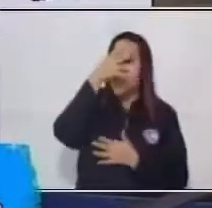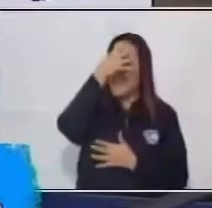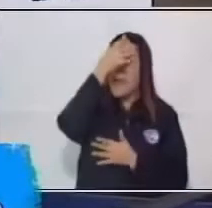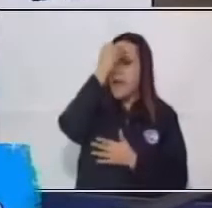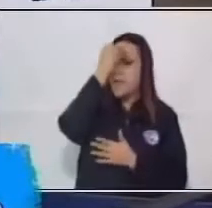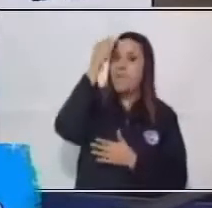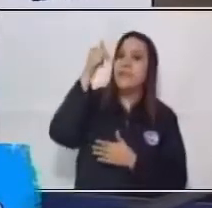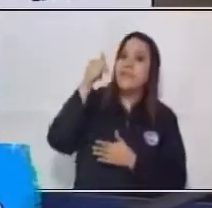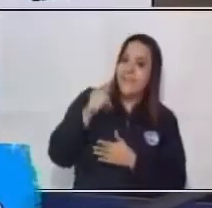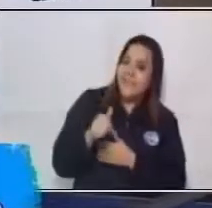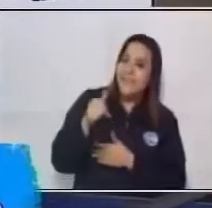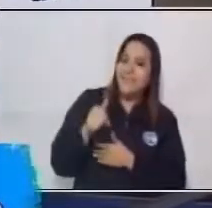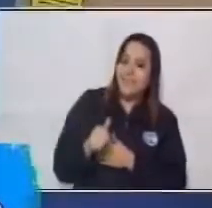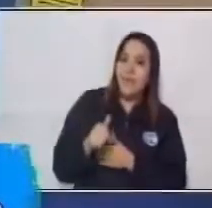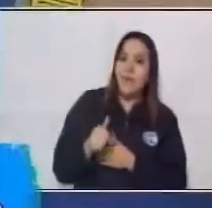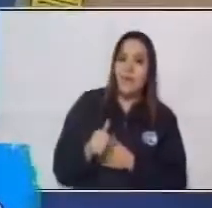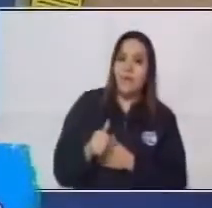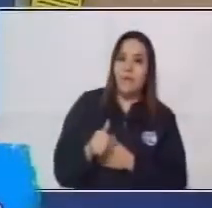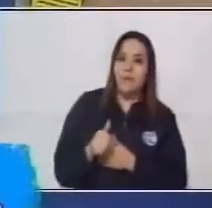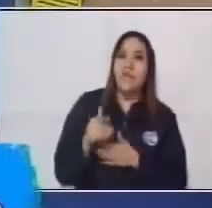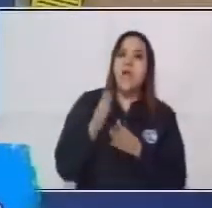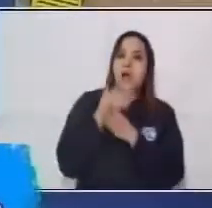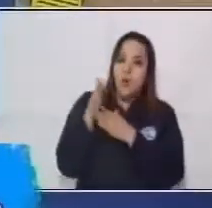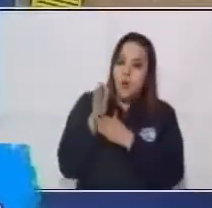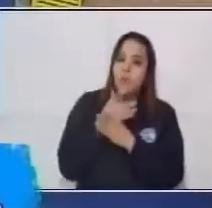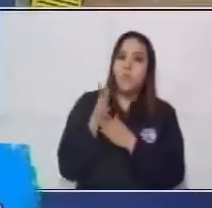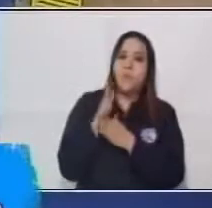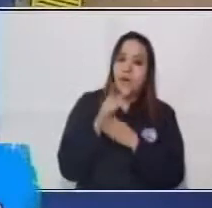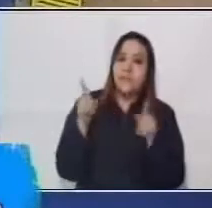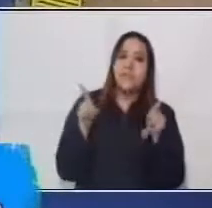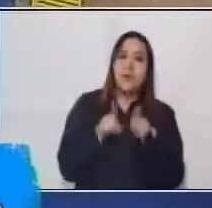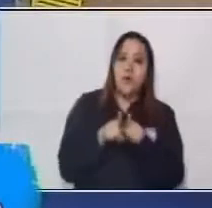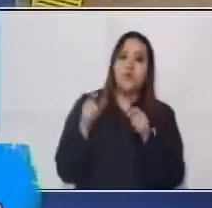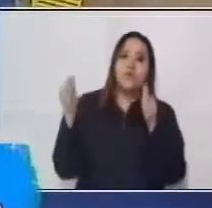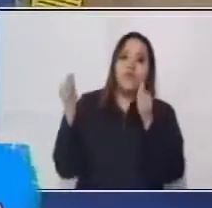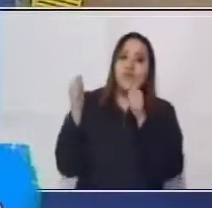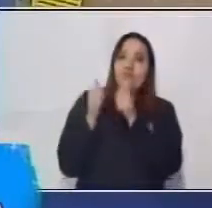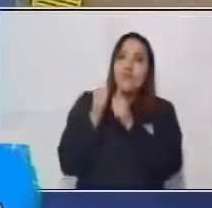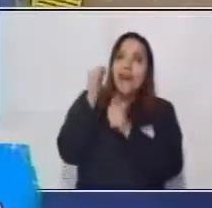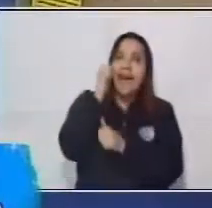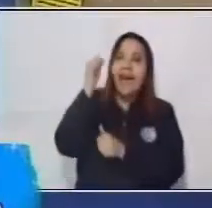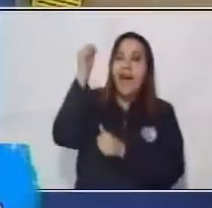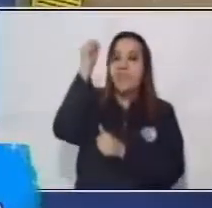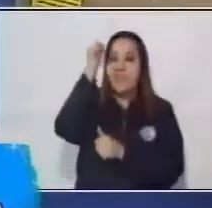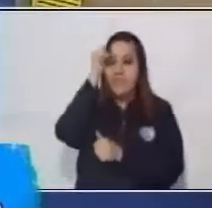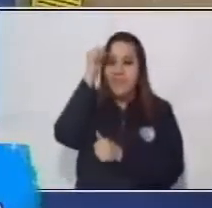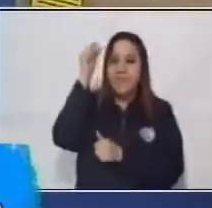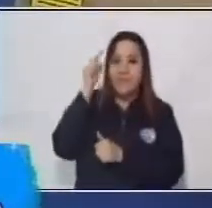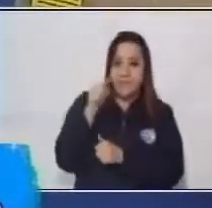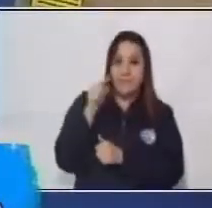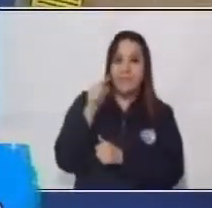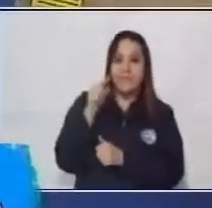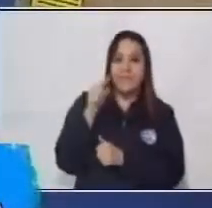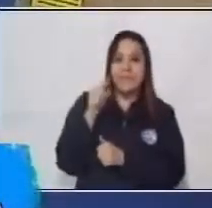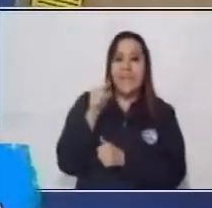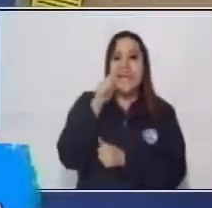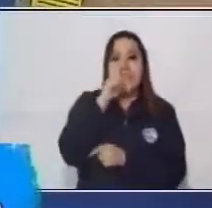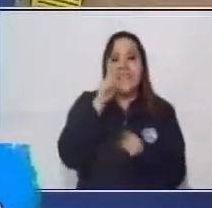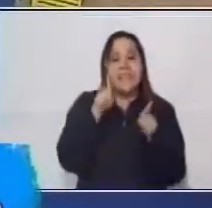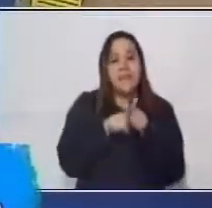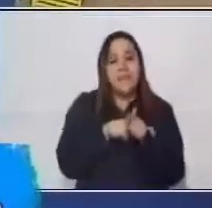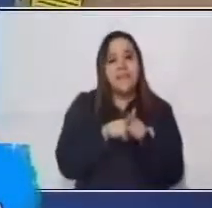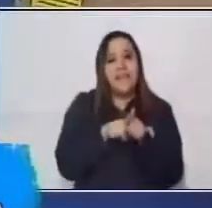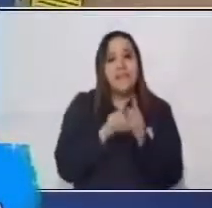programa Aprendo en Casa. Comparte lo que aprendiste con un adulto que esté cercano a ti y también te